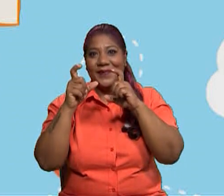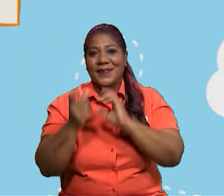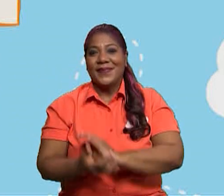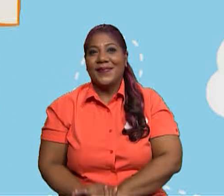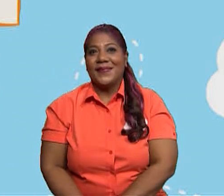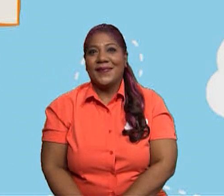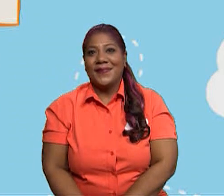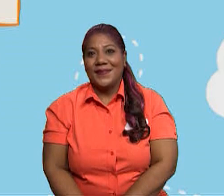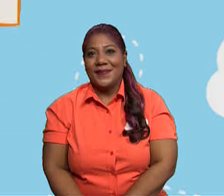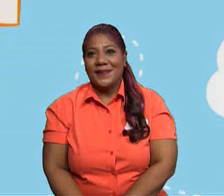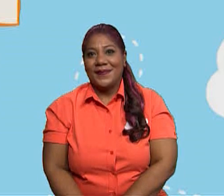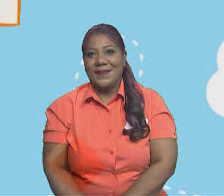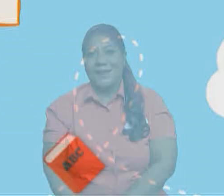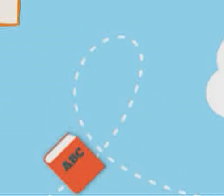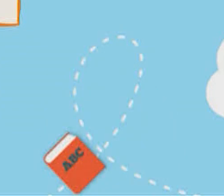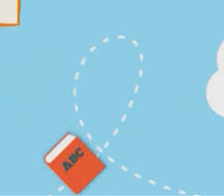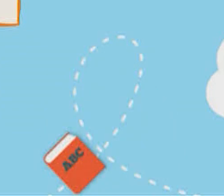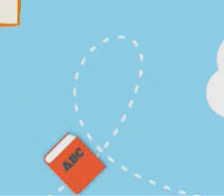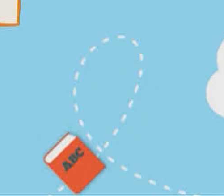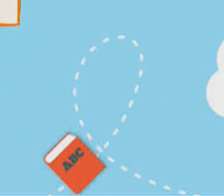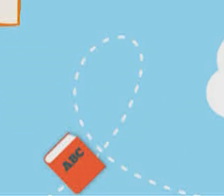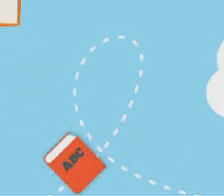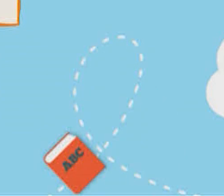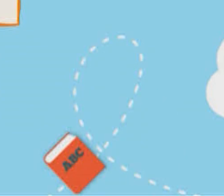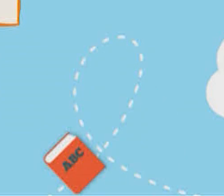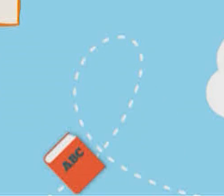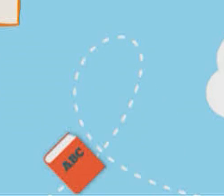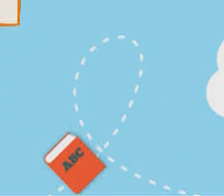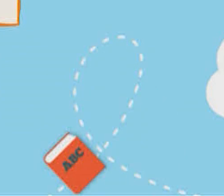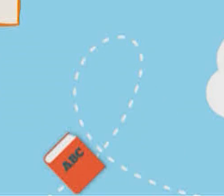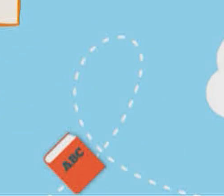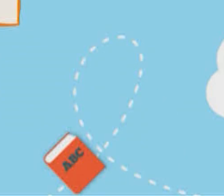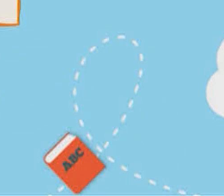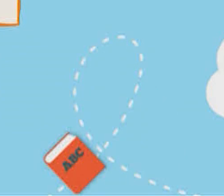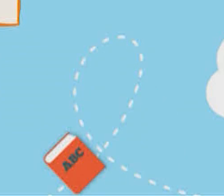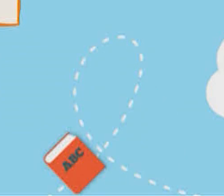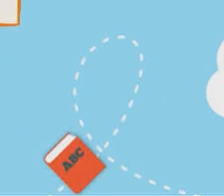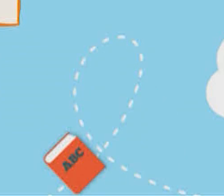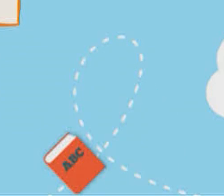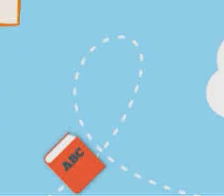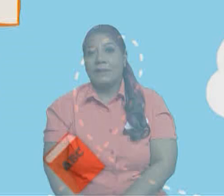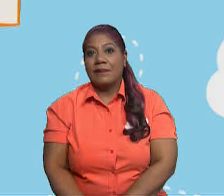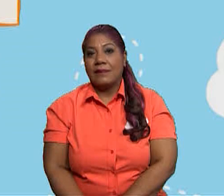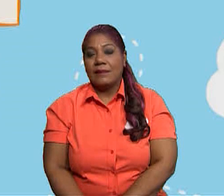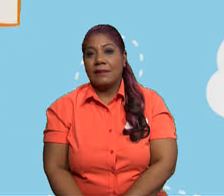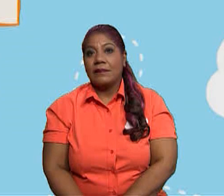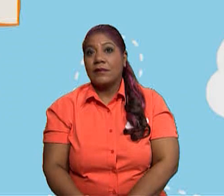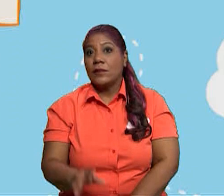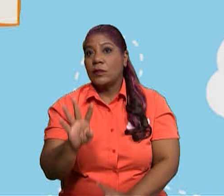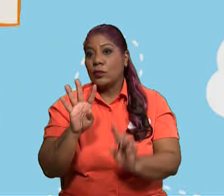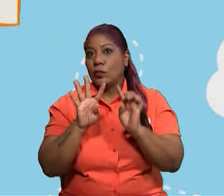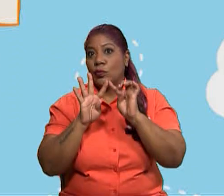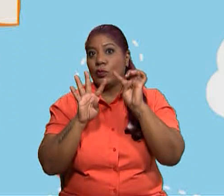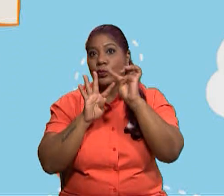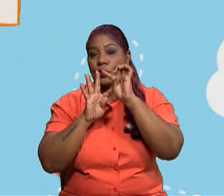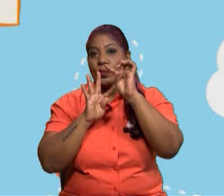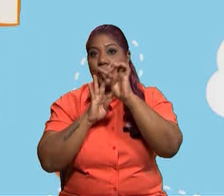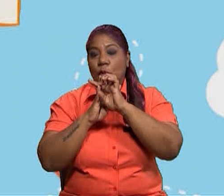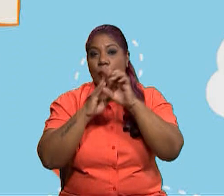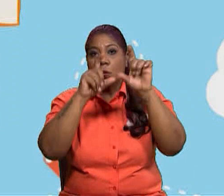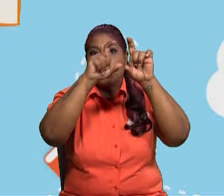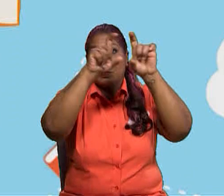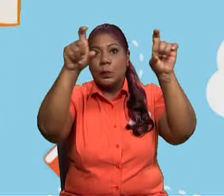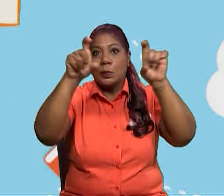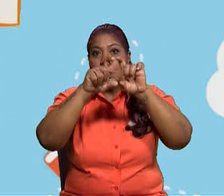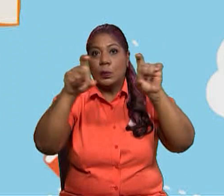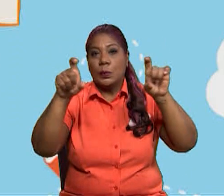tiene cuatro párrafos. Tú decides cómo lo puedes ordenar. Por ejemplo, el primero dice, los depredadores